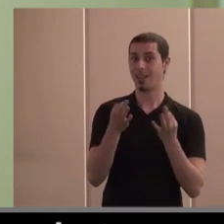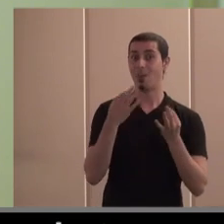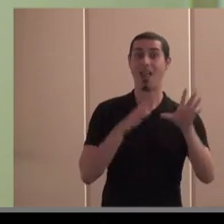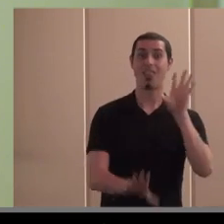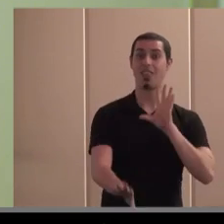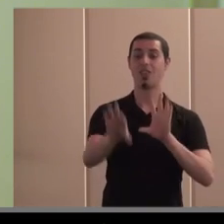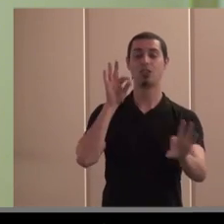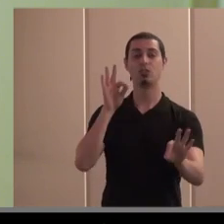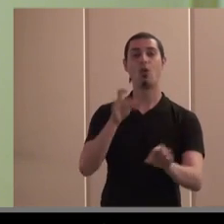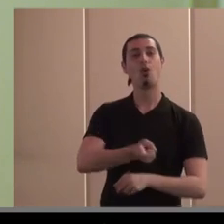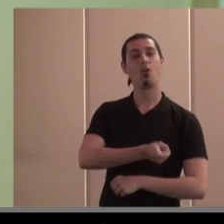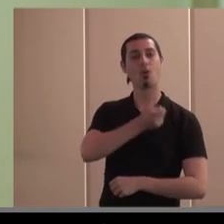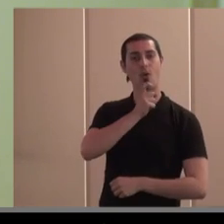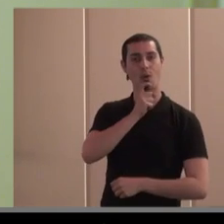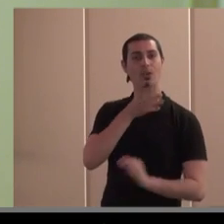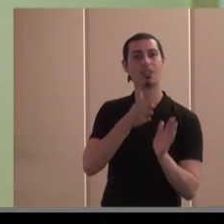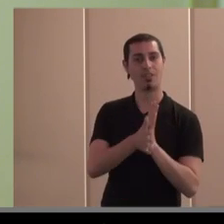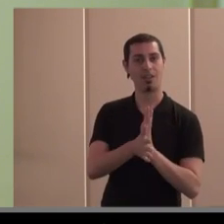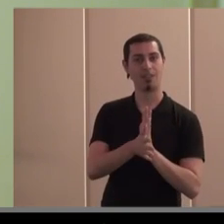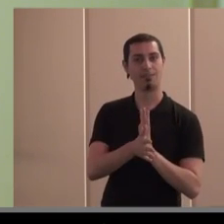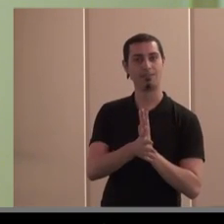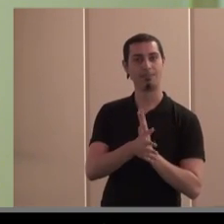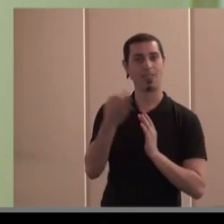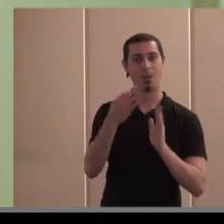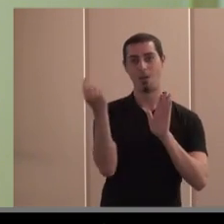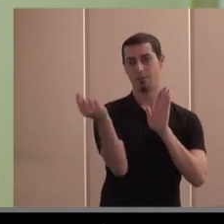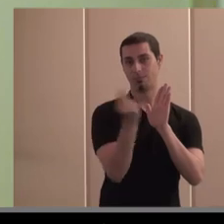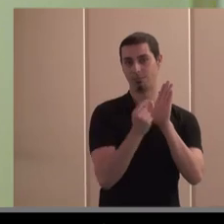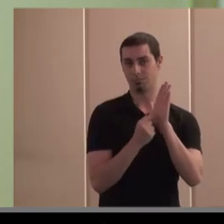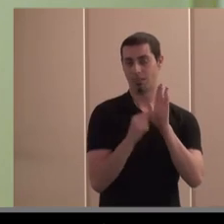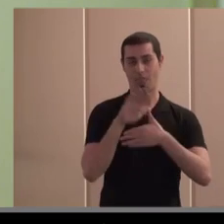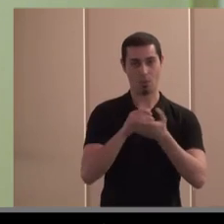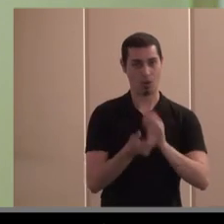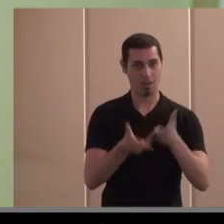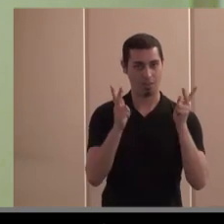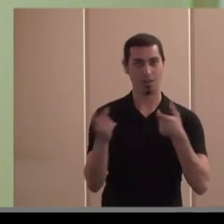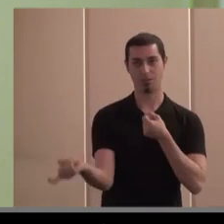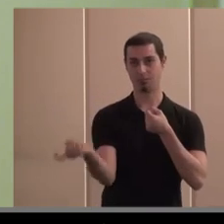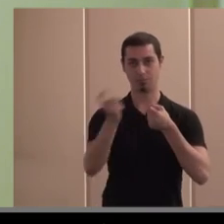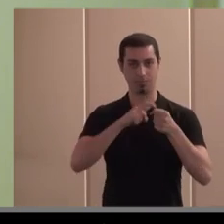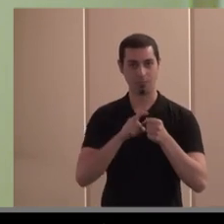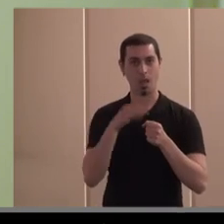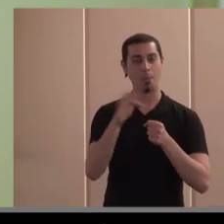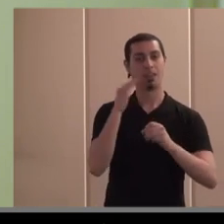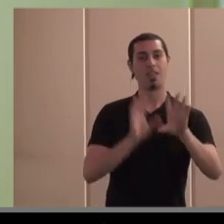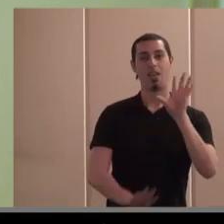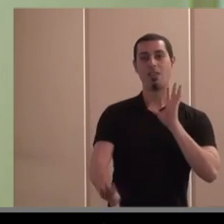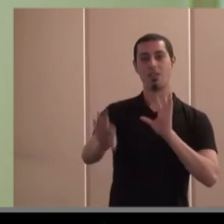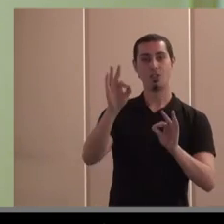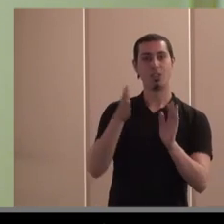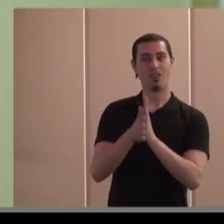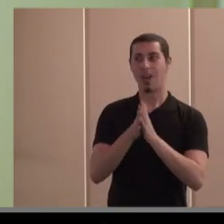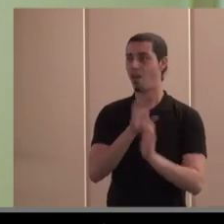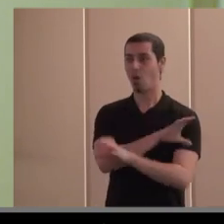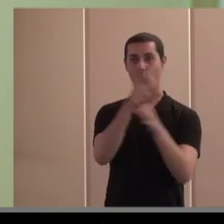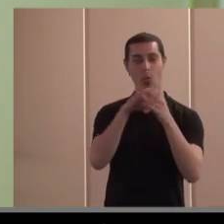toma de decisiones funciona en base a una serie de parámetros de democracia, participación, la toma de decisiones se hace de una manera